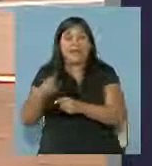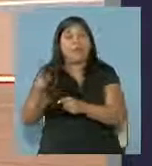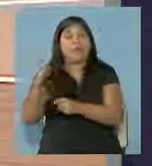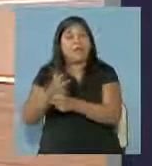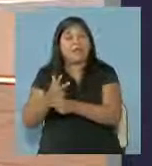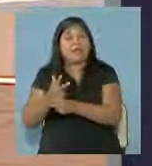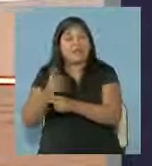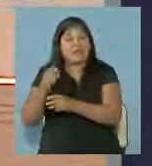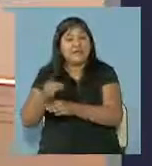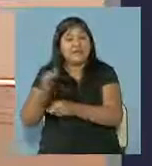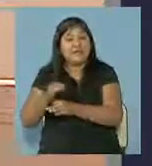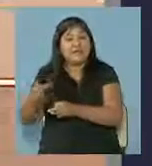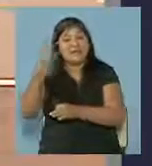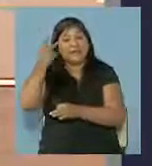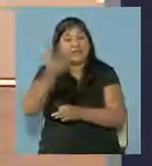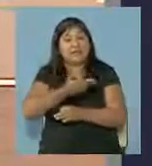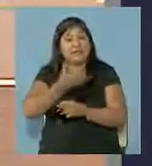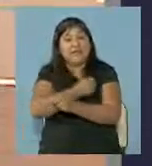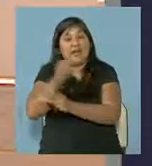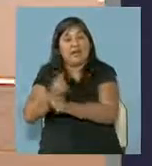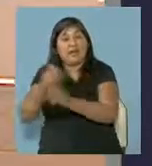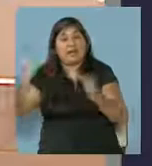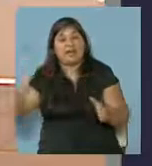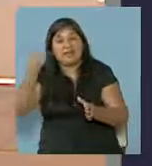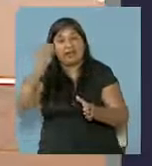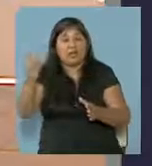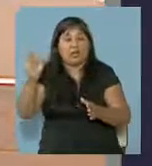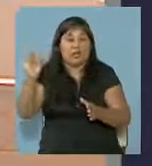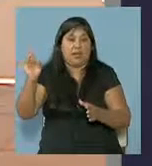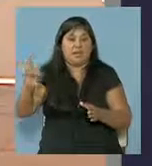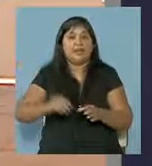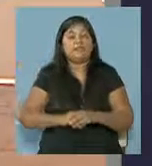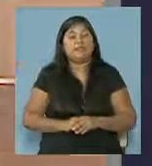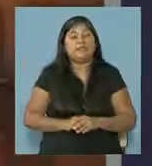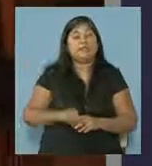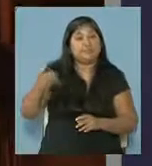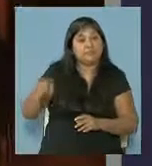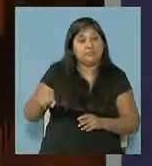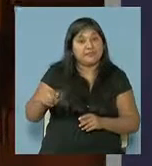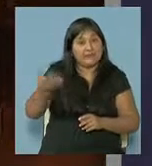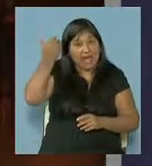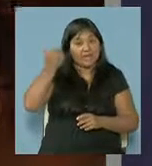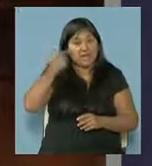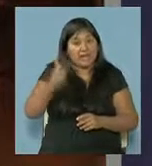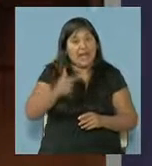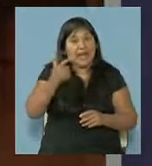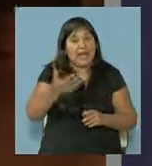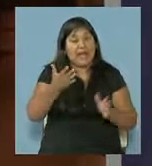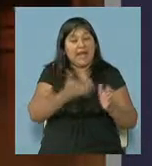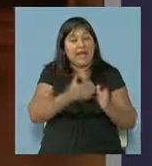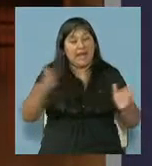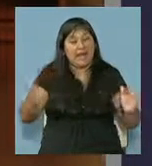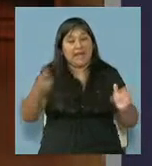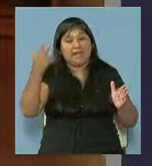establecido desde el 18 de febrero hasta el 31 de diciembre. Desde ayer hasta el 3 de febrero,